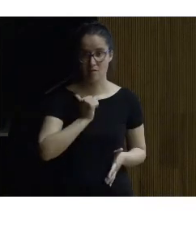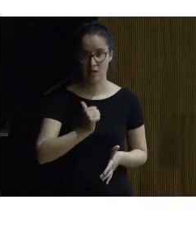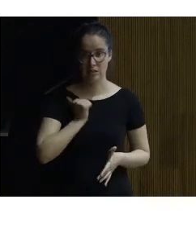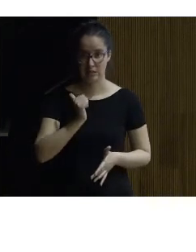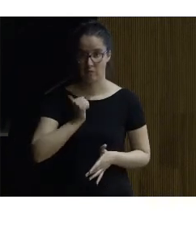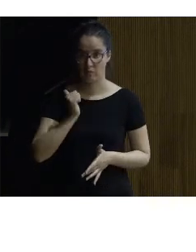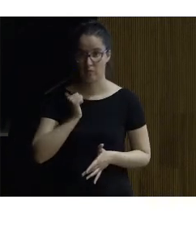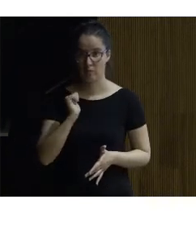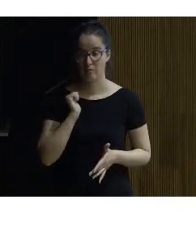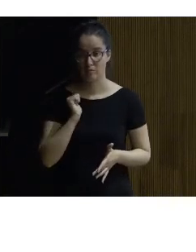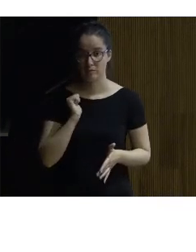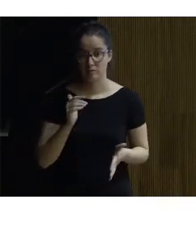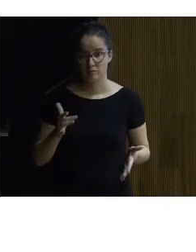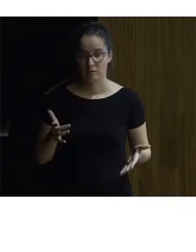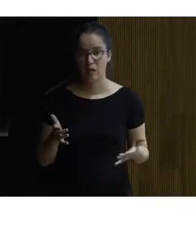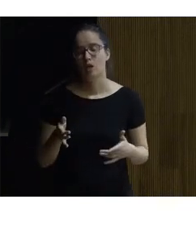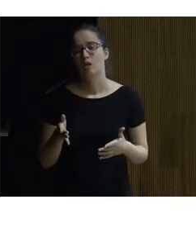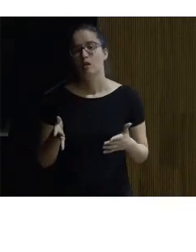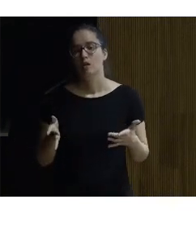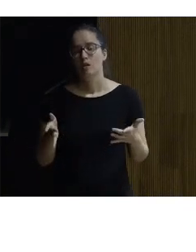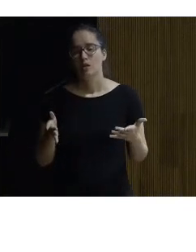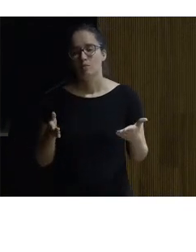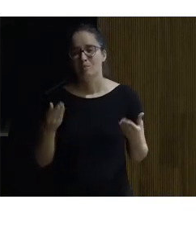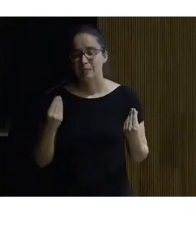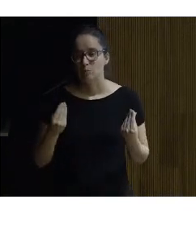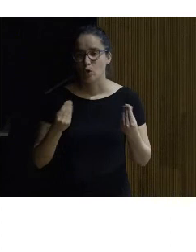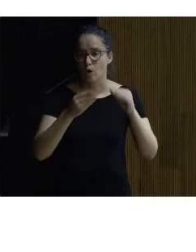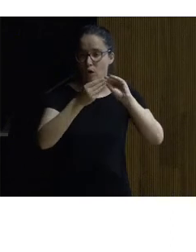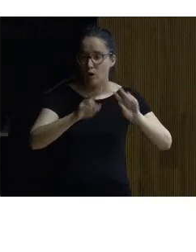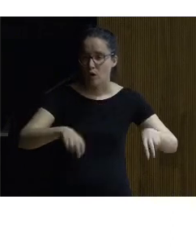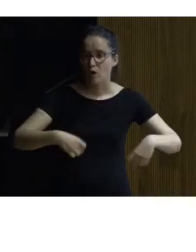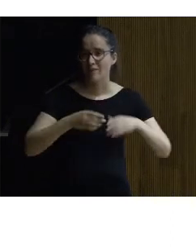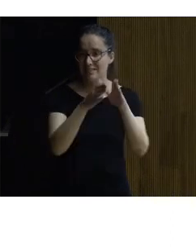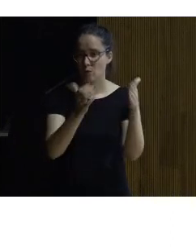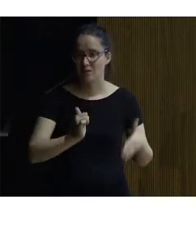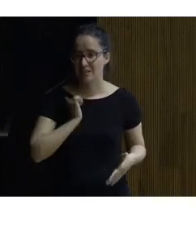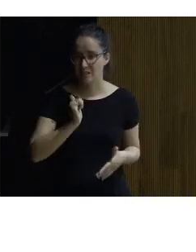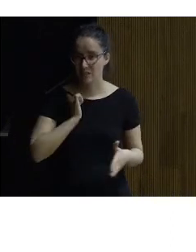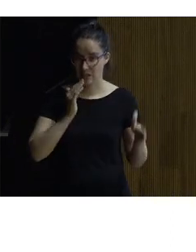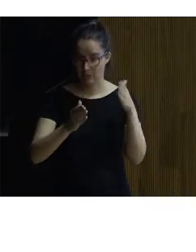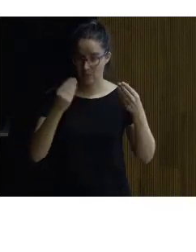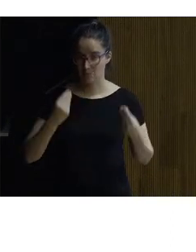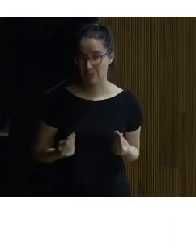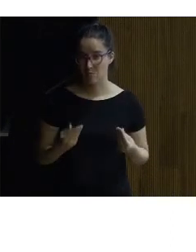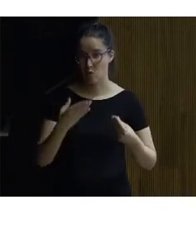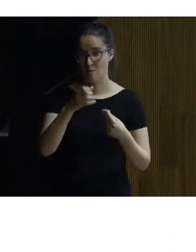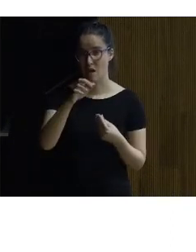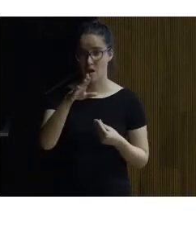que sea artificioso como las grandes intervenciones en cuevas artificiales de la época barroca